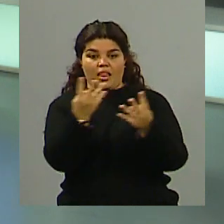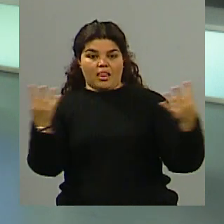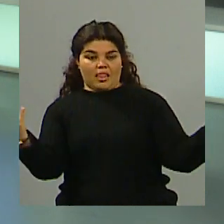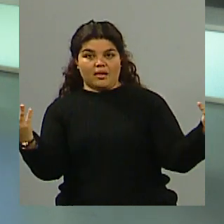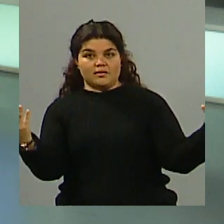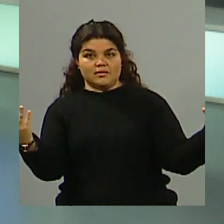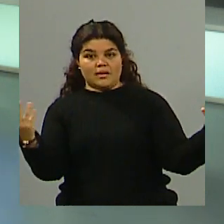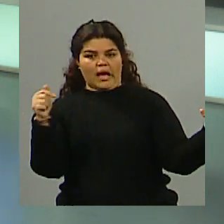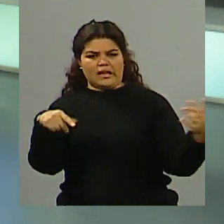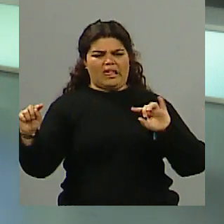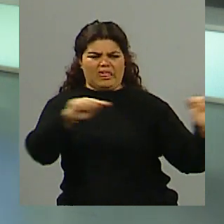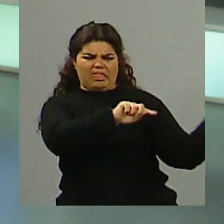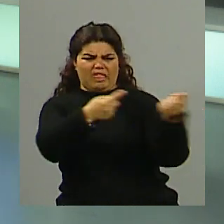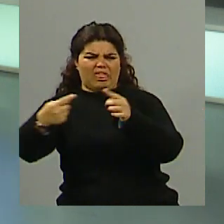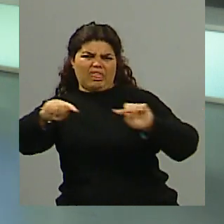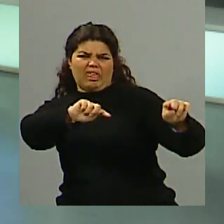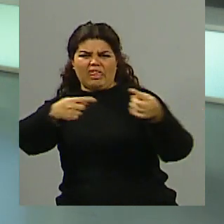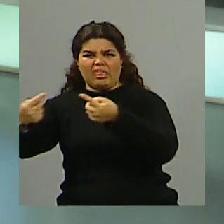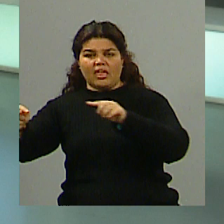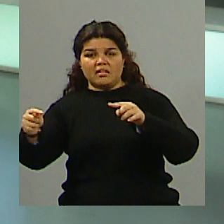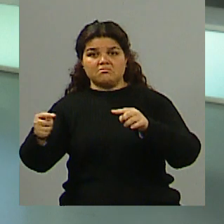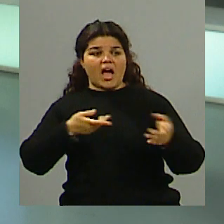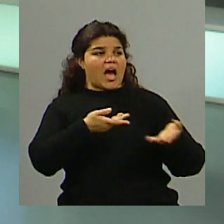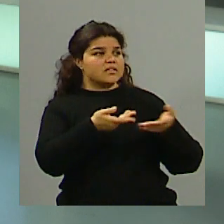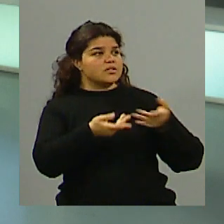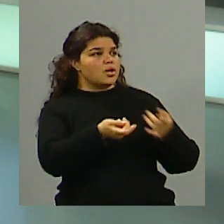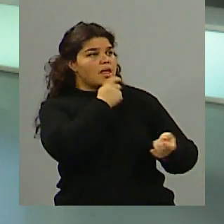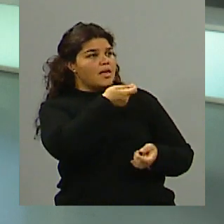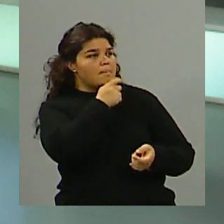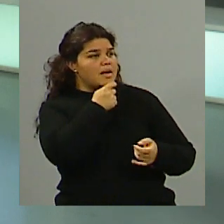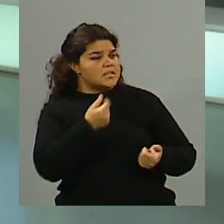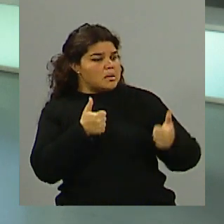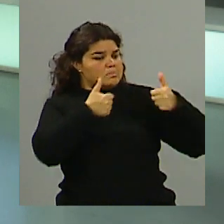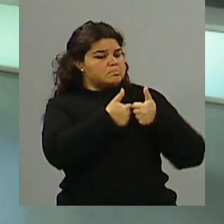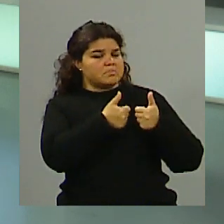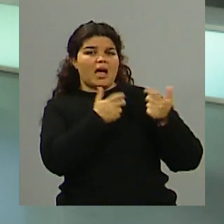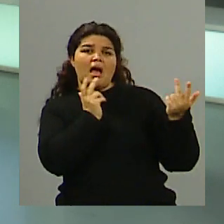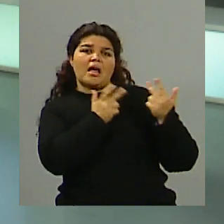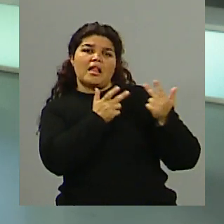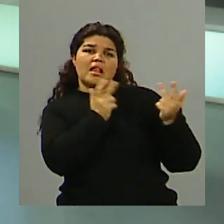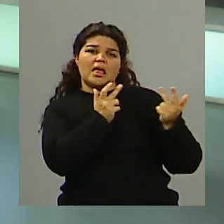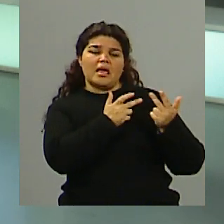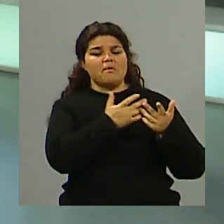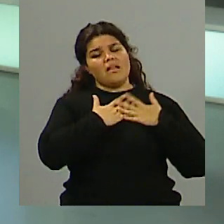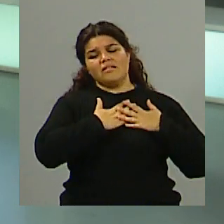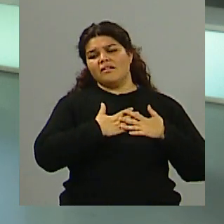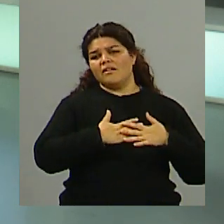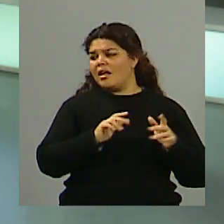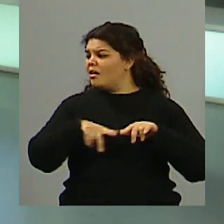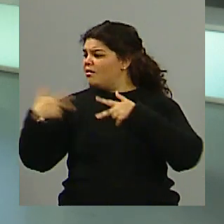asesores de prensa toman un café y charlan y, bueno, comparten su experiencia dentro de las campañas. sea, bienvenido sea.